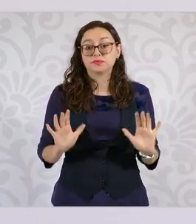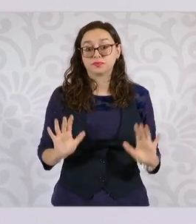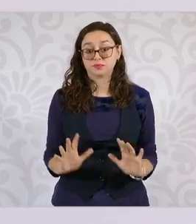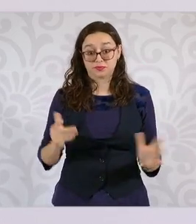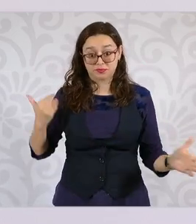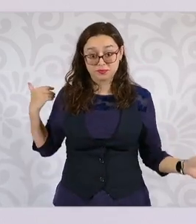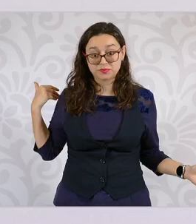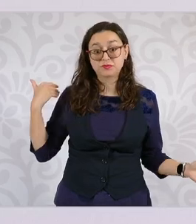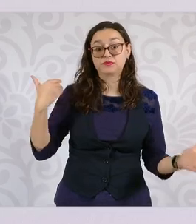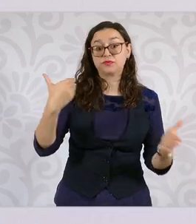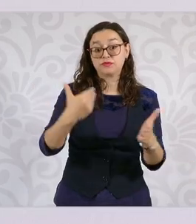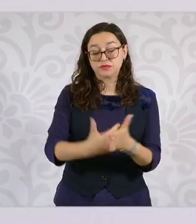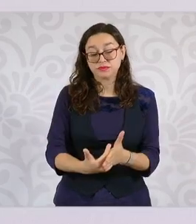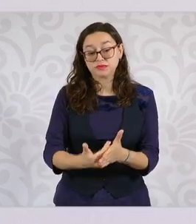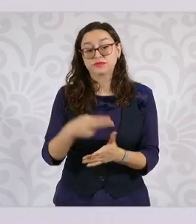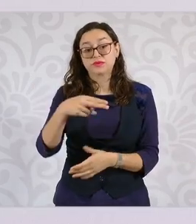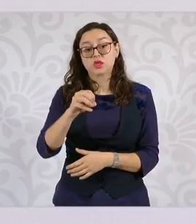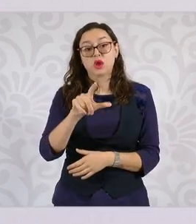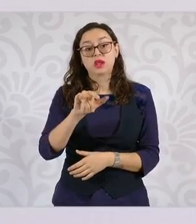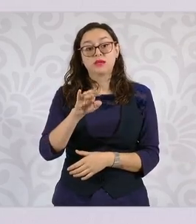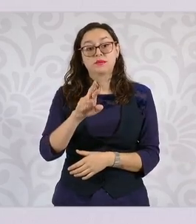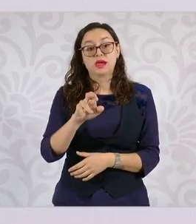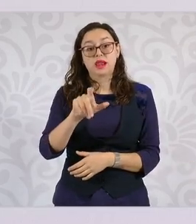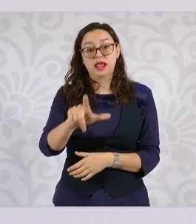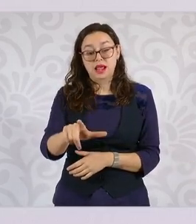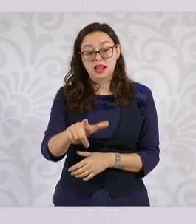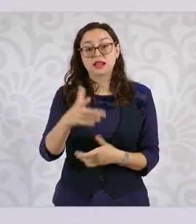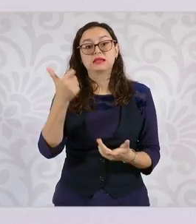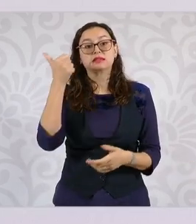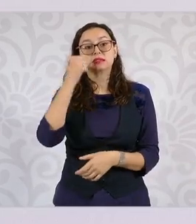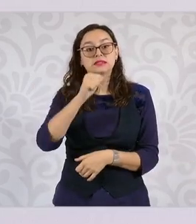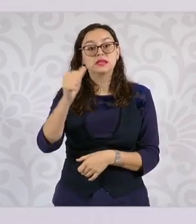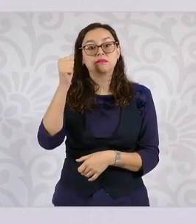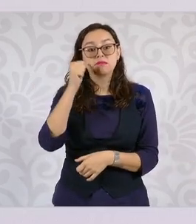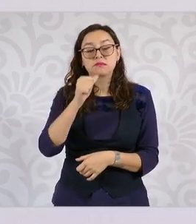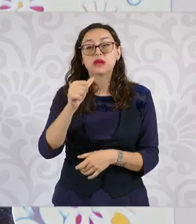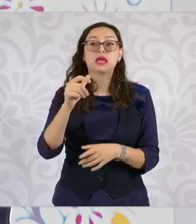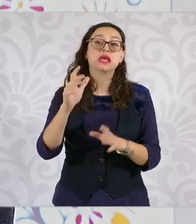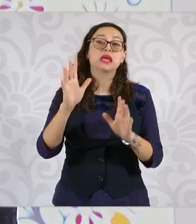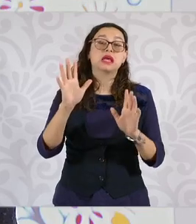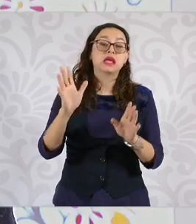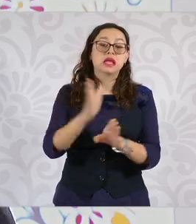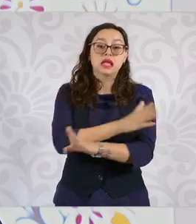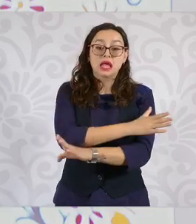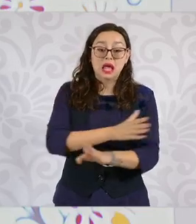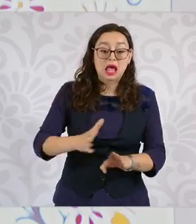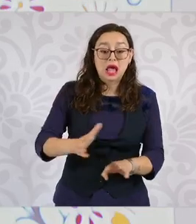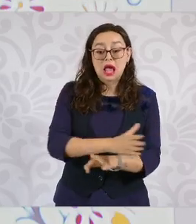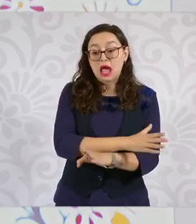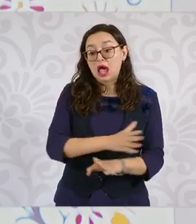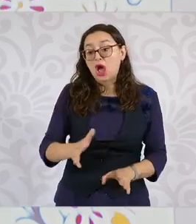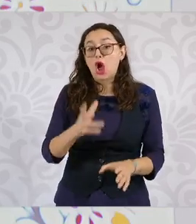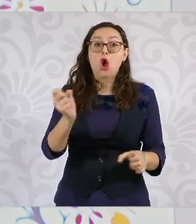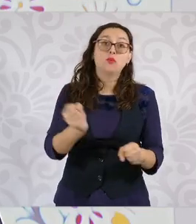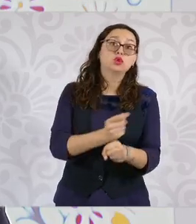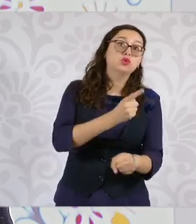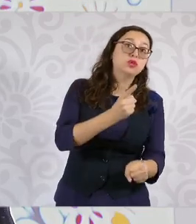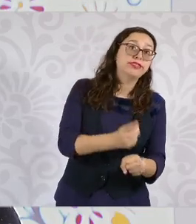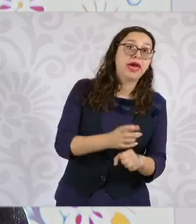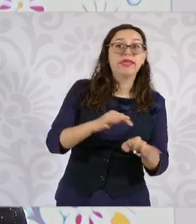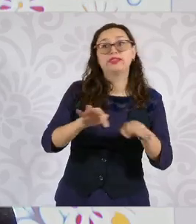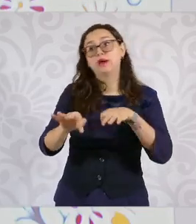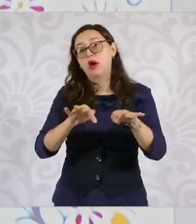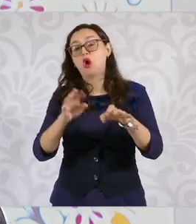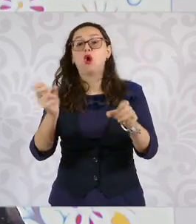periodo neoliberal se hablaba de la palabra oportunidad, que el joven tenga oportunidad o